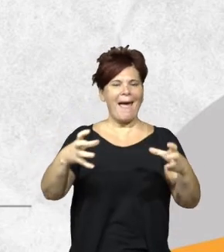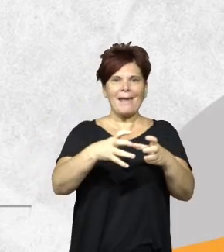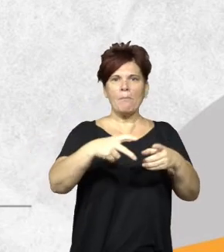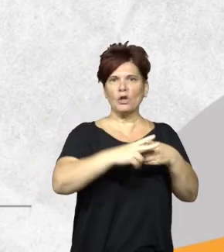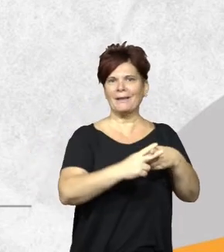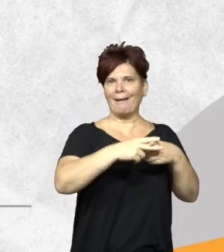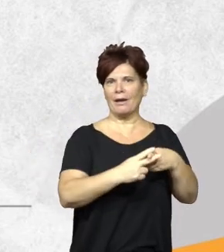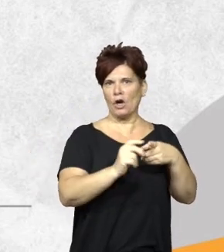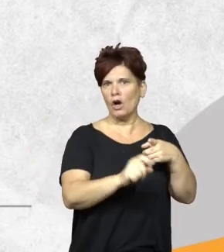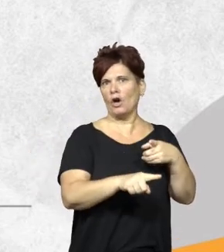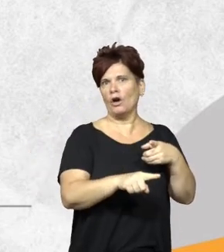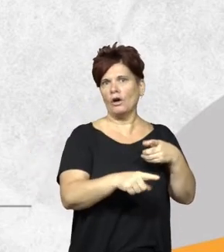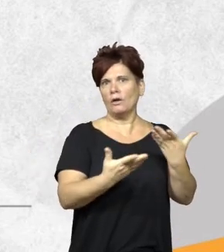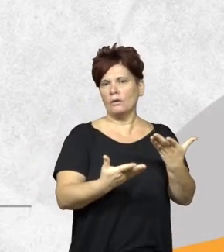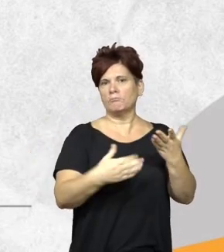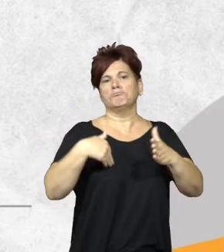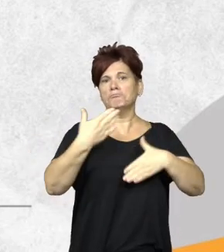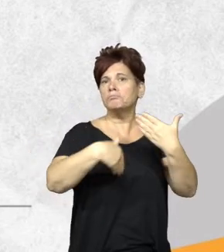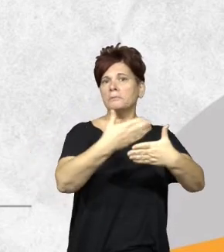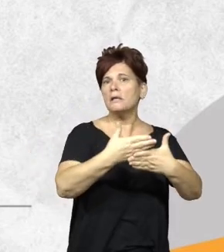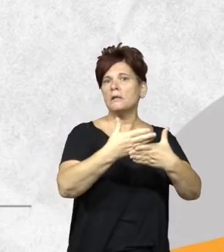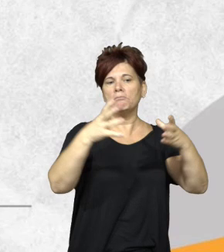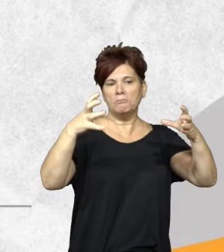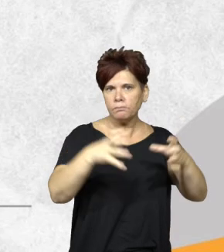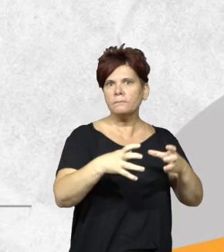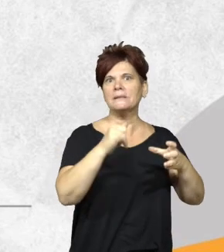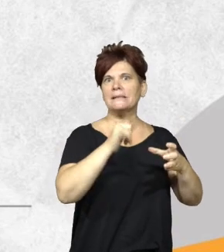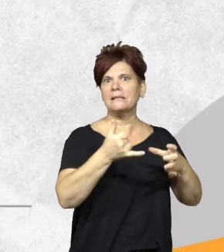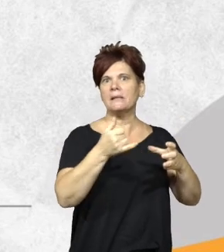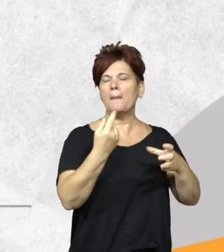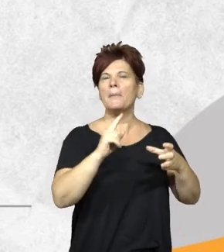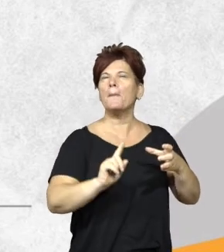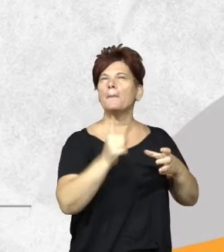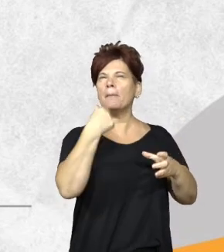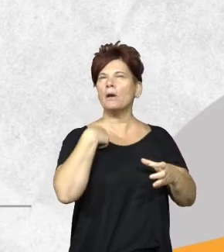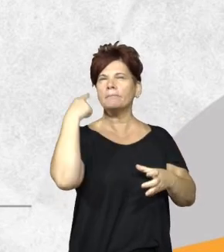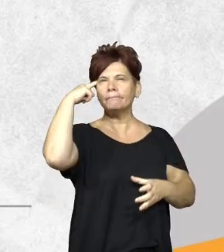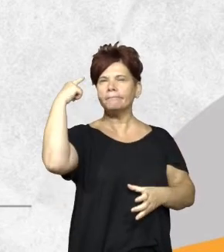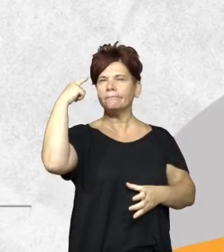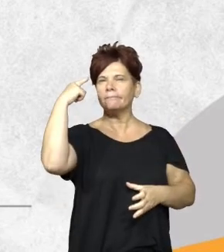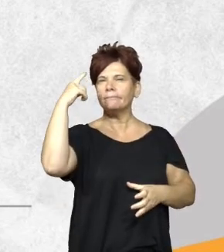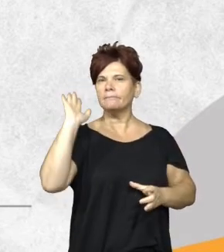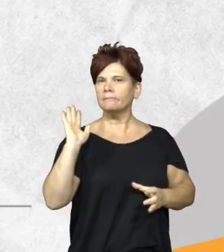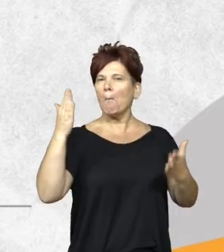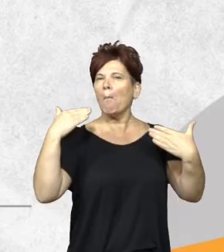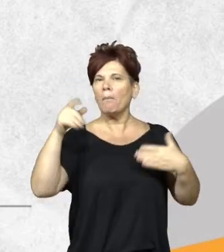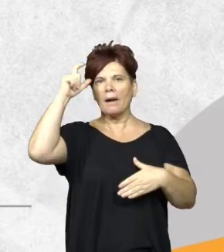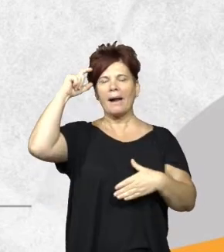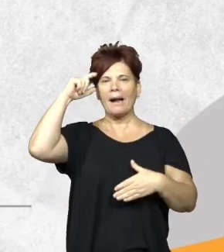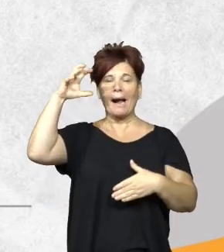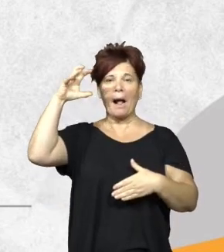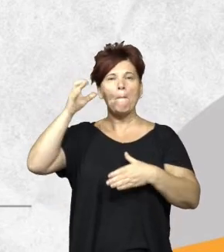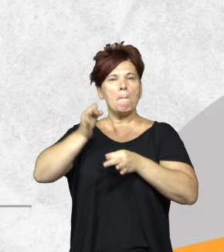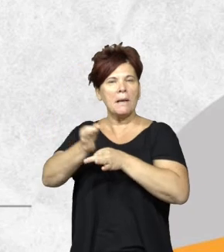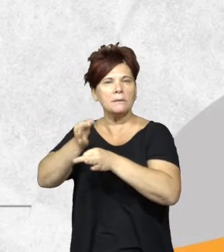era necesario tener esto se lleva a cabo esto se conforma pero lo primero que dijimos nosotros era poder capacitarnos